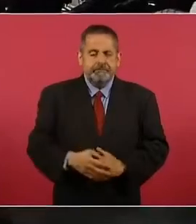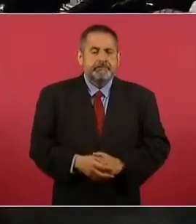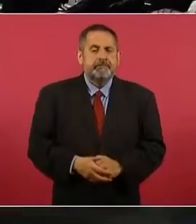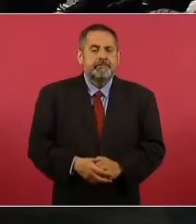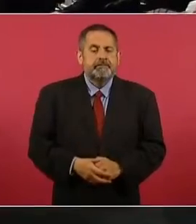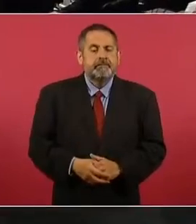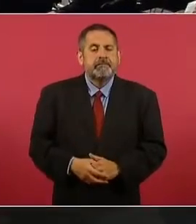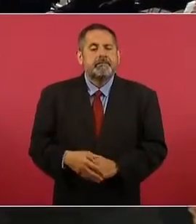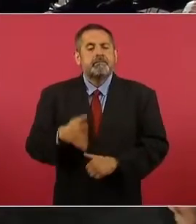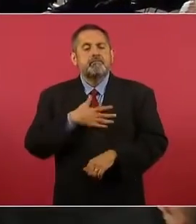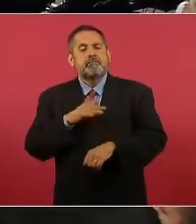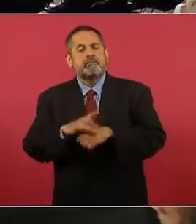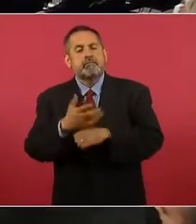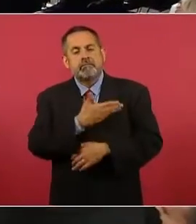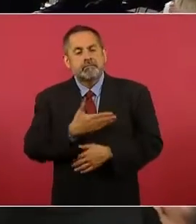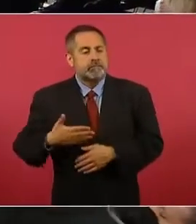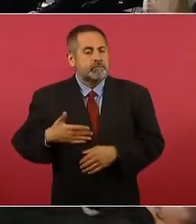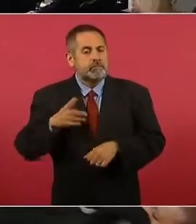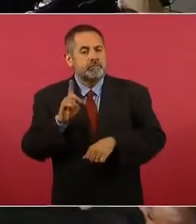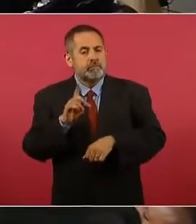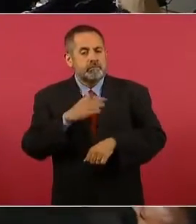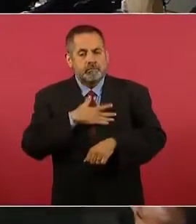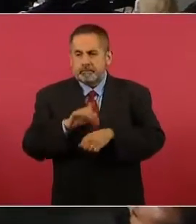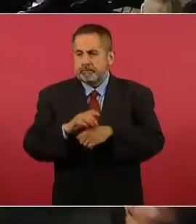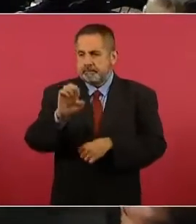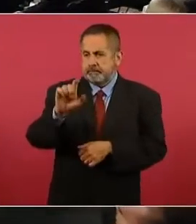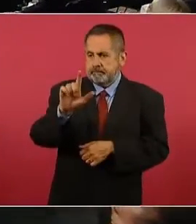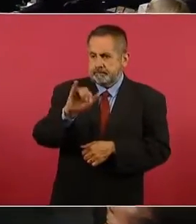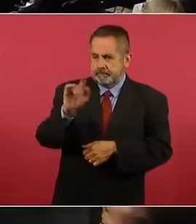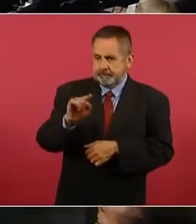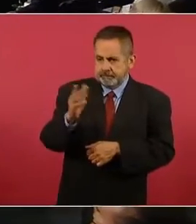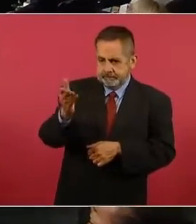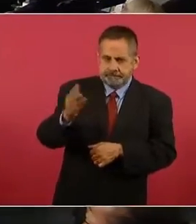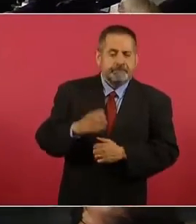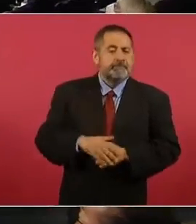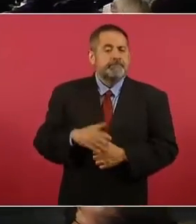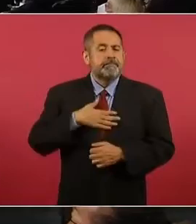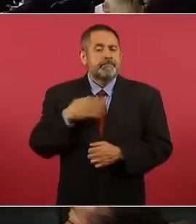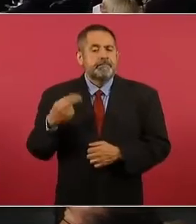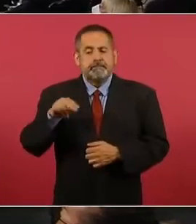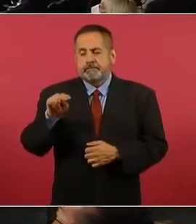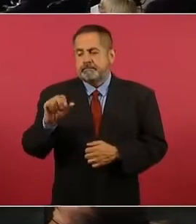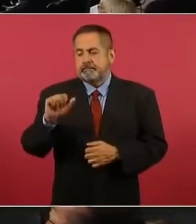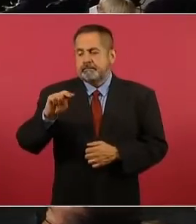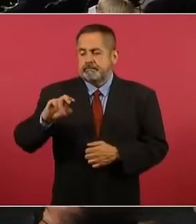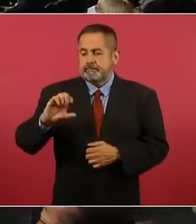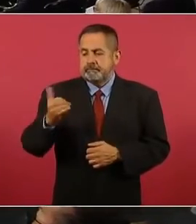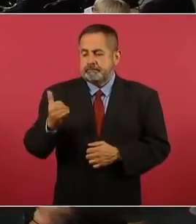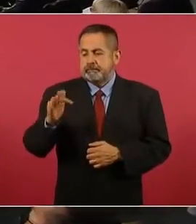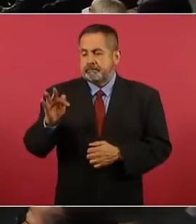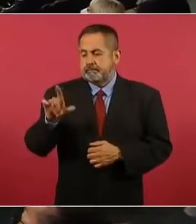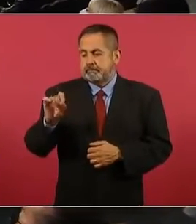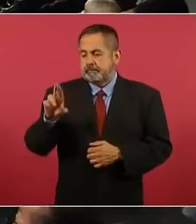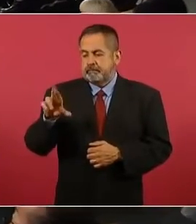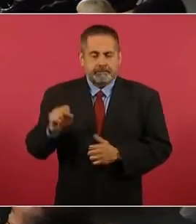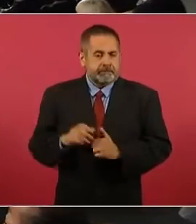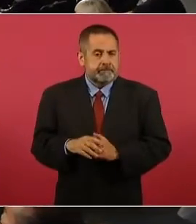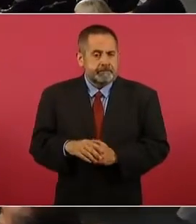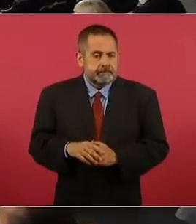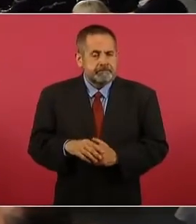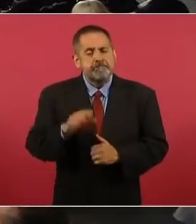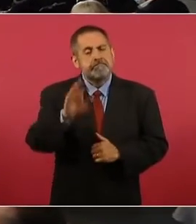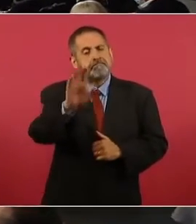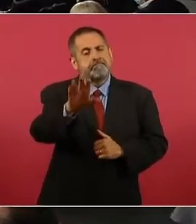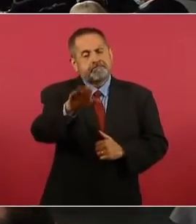Buen día, presidente. Buen día a Elizabeth y a todos los presentes. Nancy Flores de la revista Contralínea. Presidente, hay un